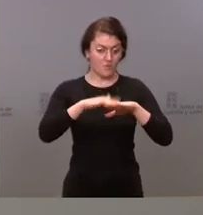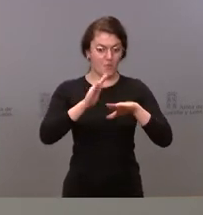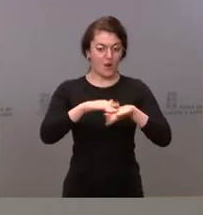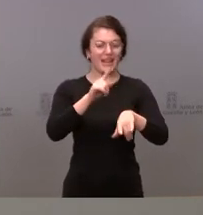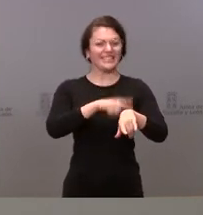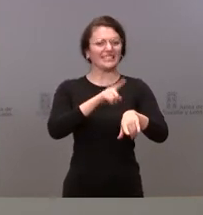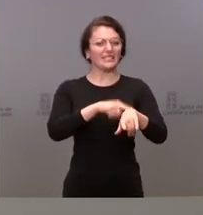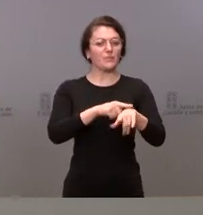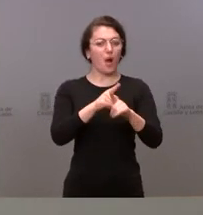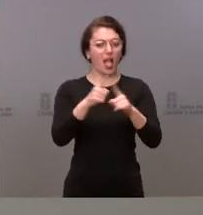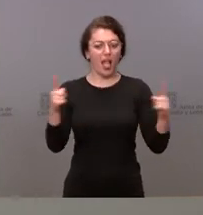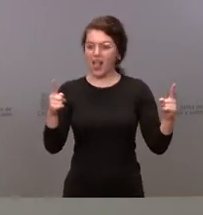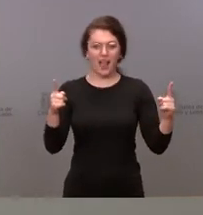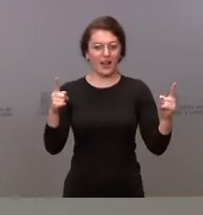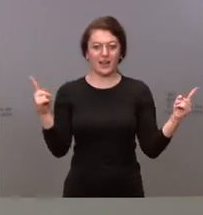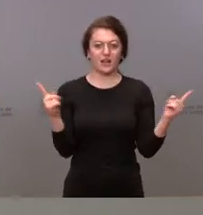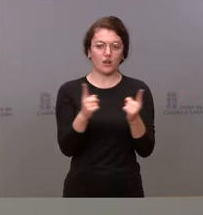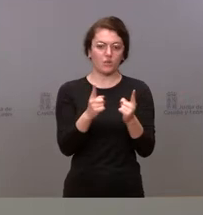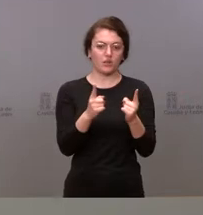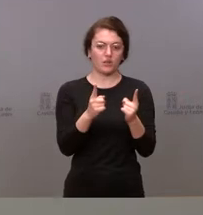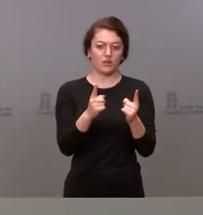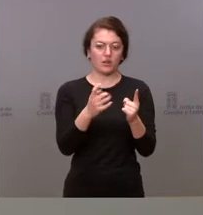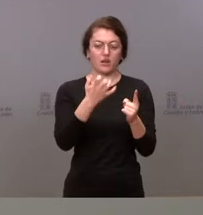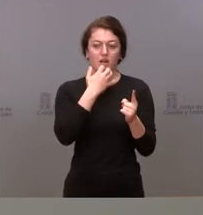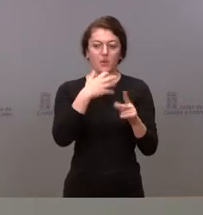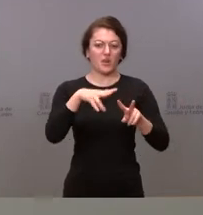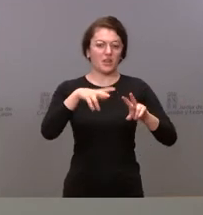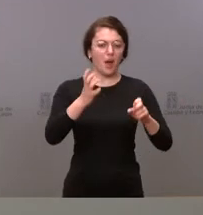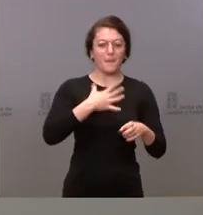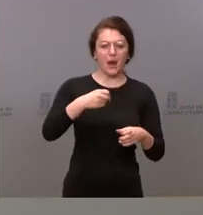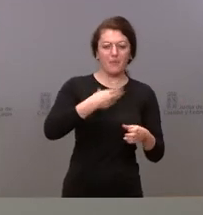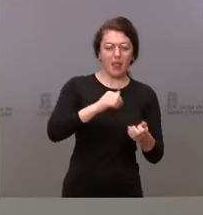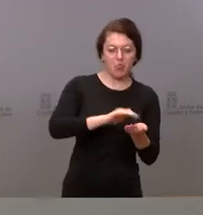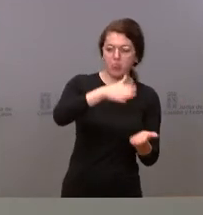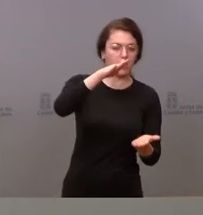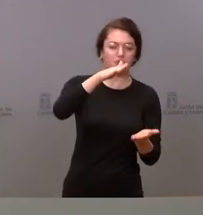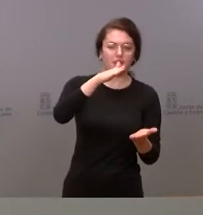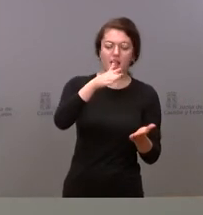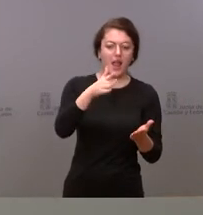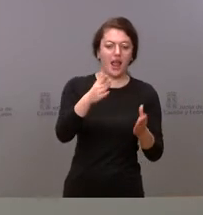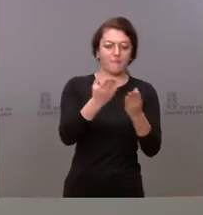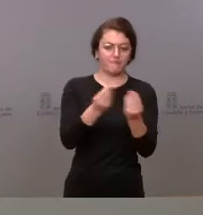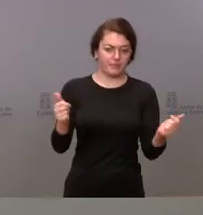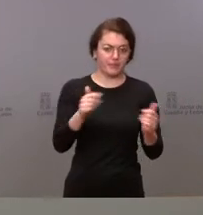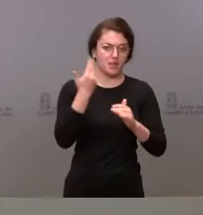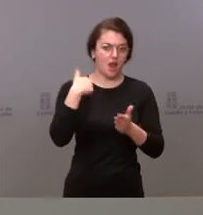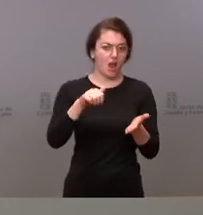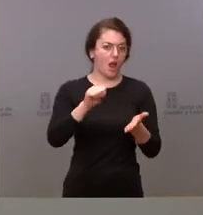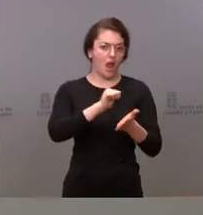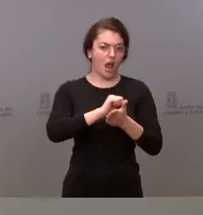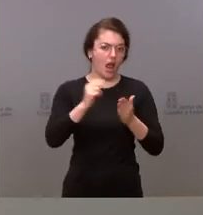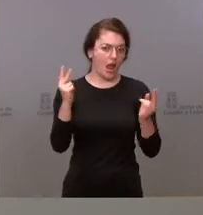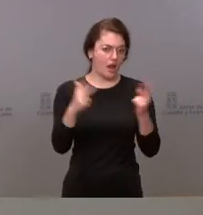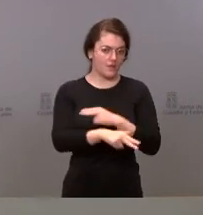ejemplo, para eliminar esos papeles, esa tramitación electrónica que estamos teniendo, son 3,8 millones.